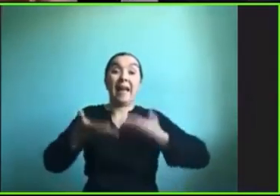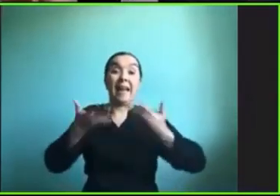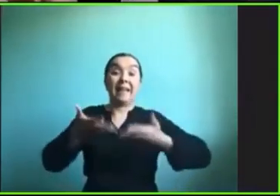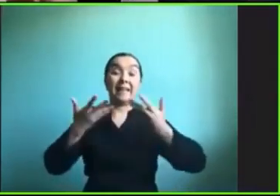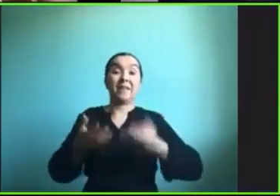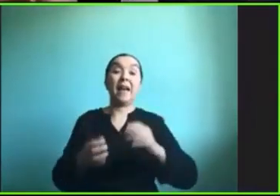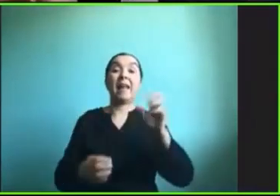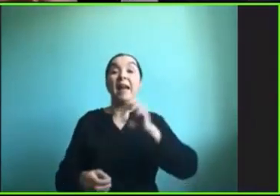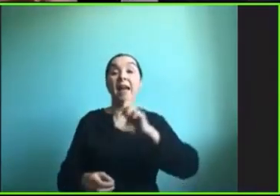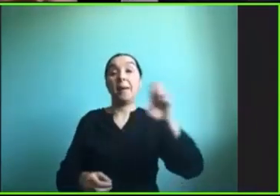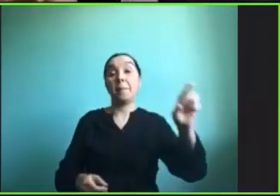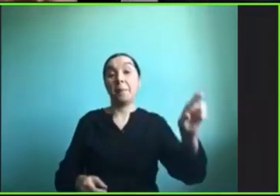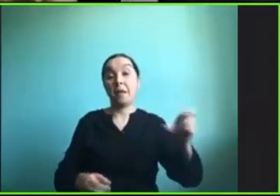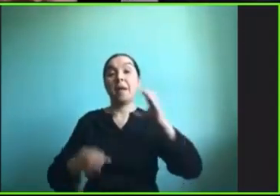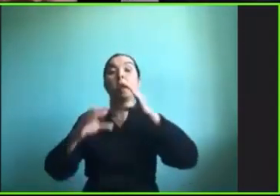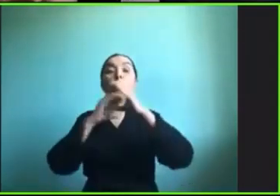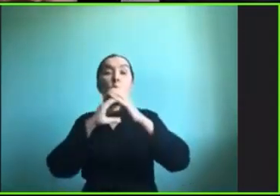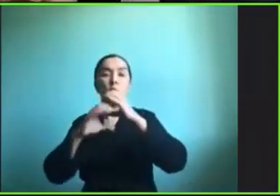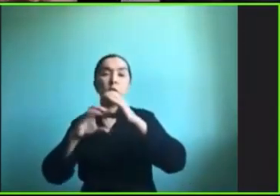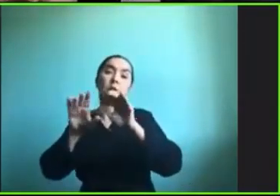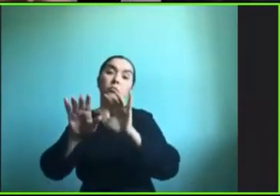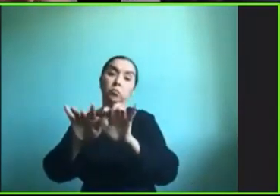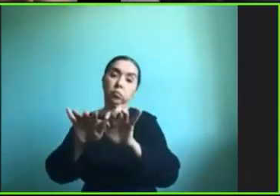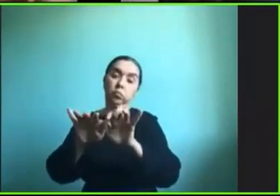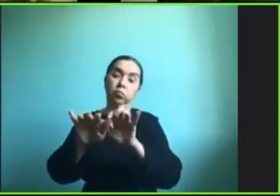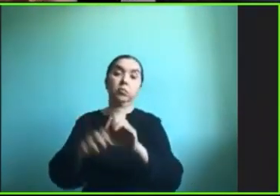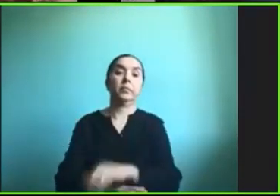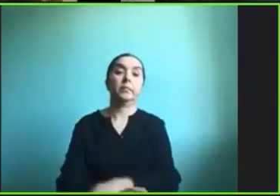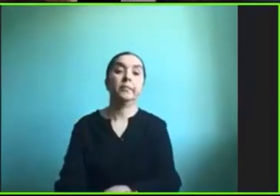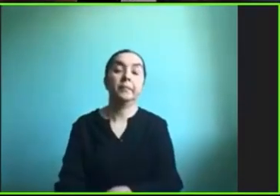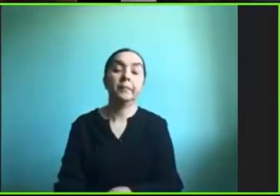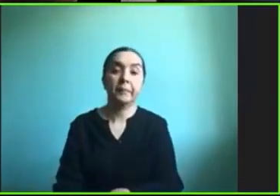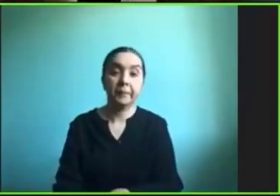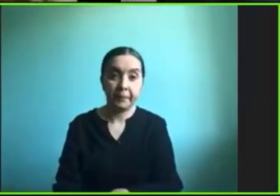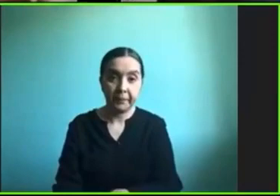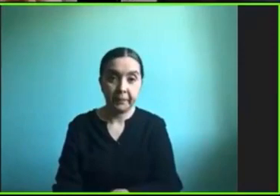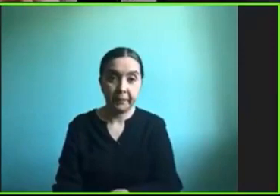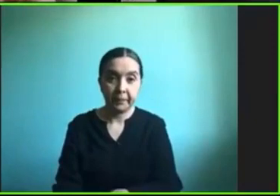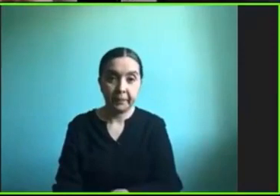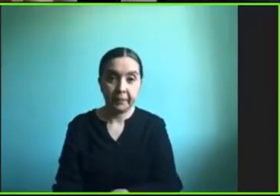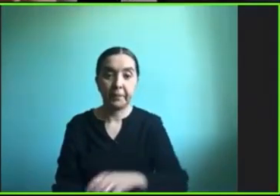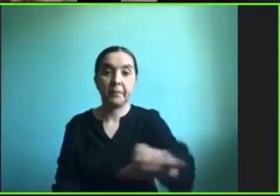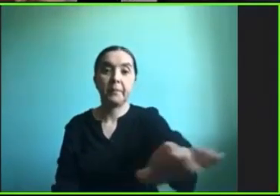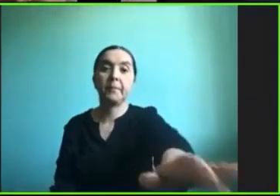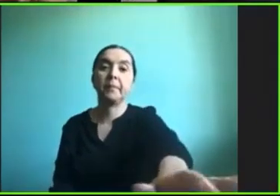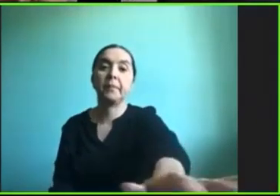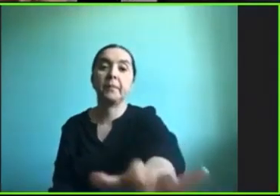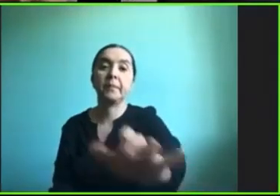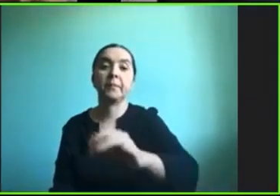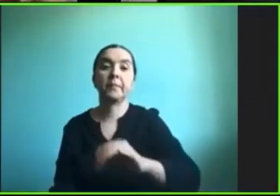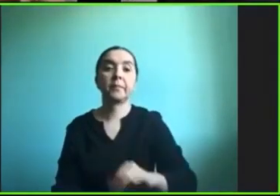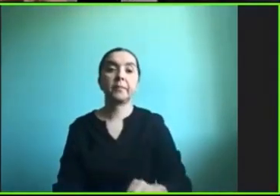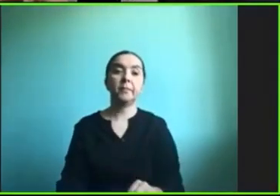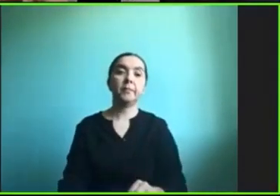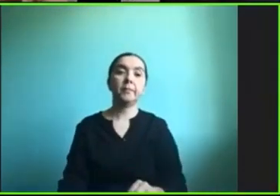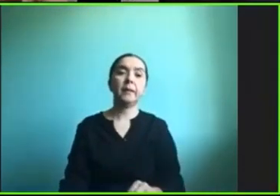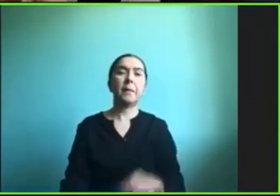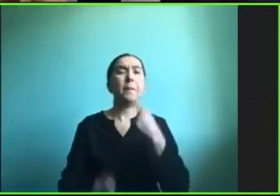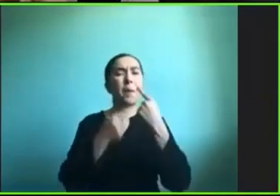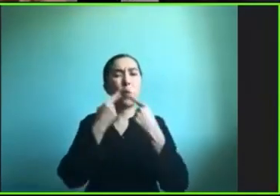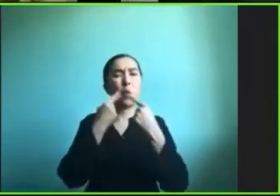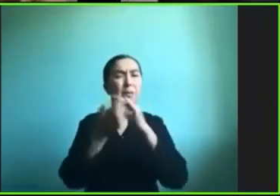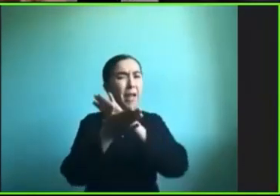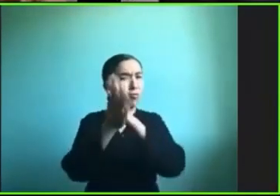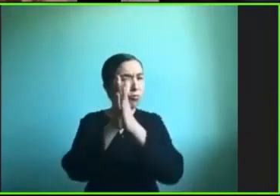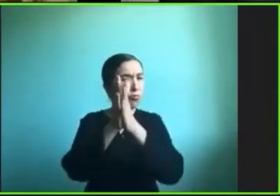comunicadores el computador y hay una última cosita que preguntan si todas las cosas de CDT son gratis sí todas las